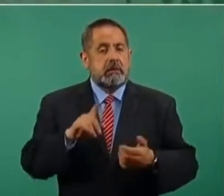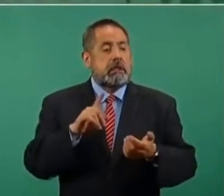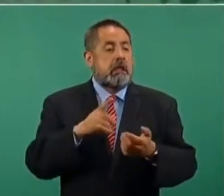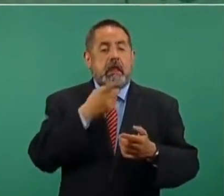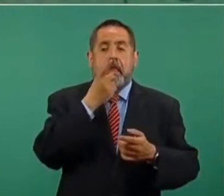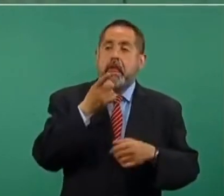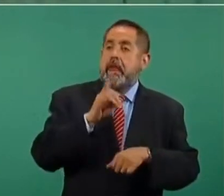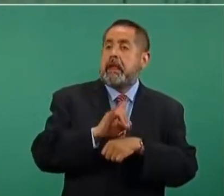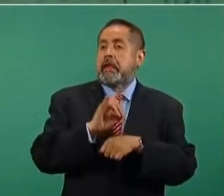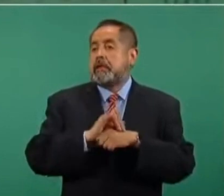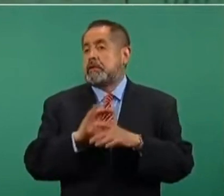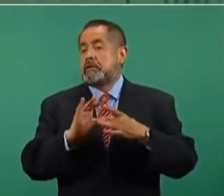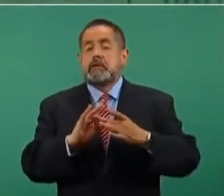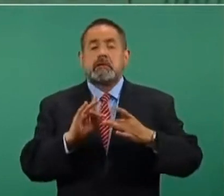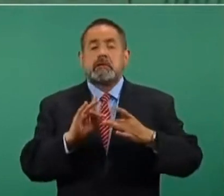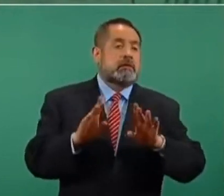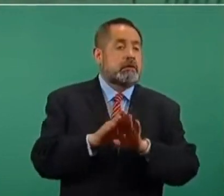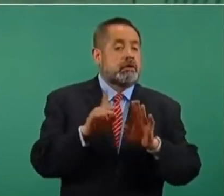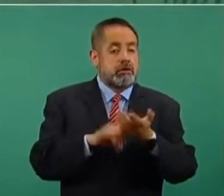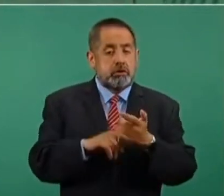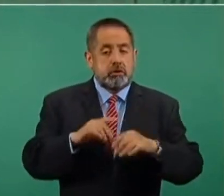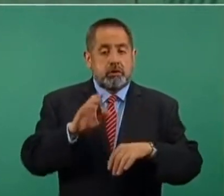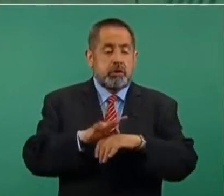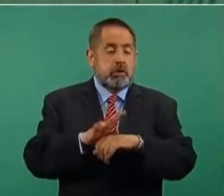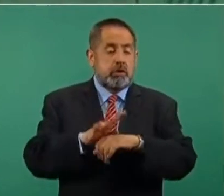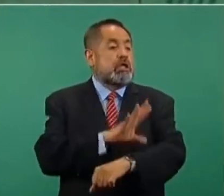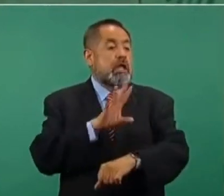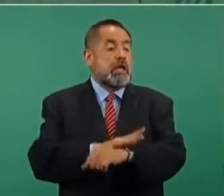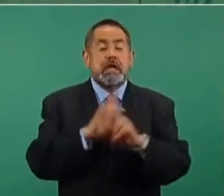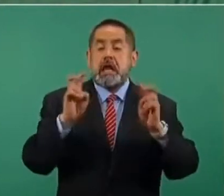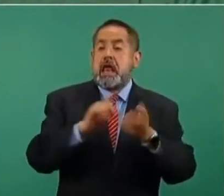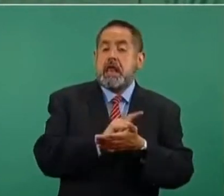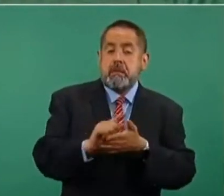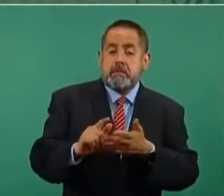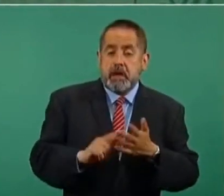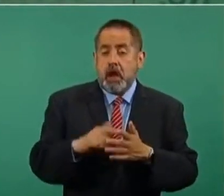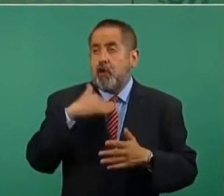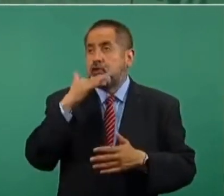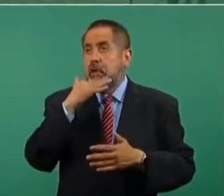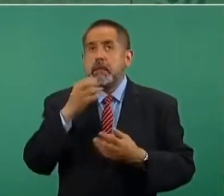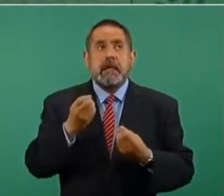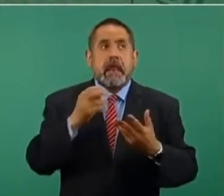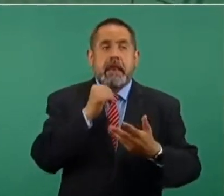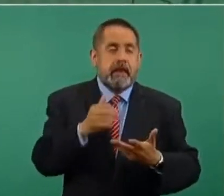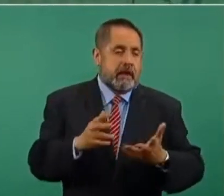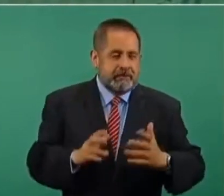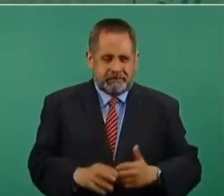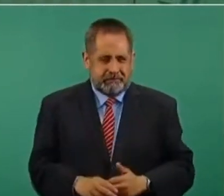de energías limpias, no contaminantes.